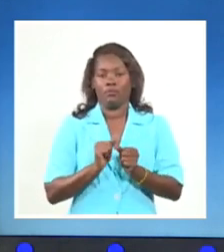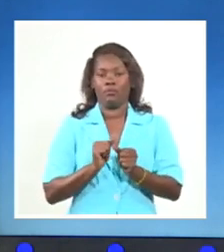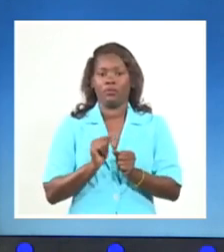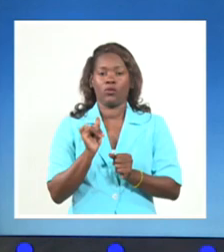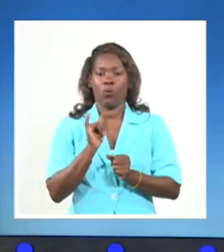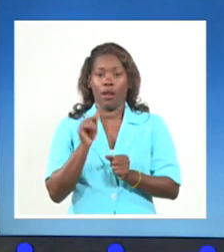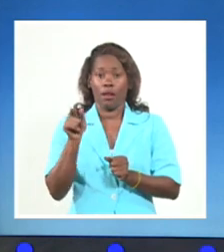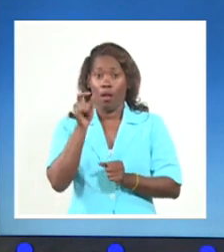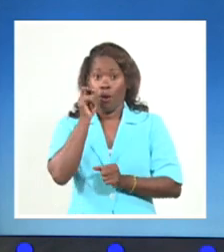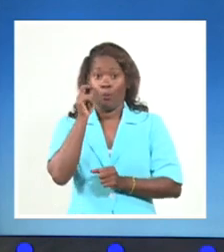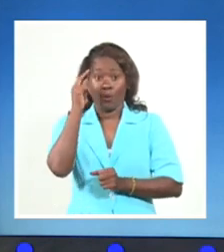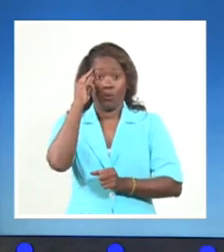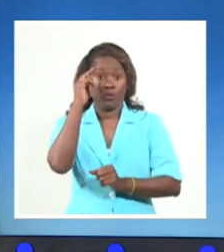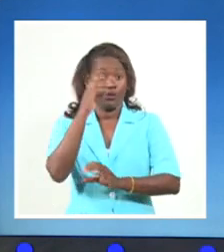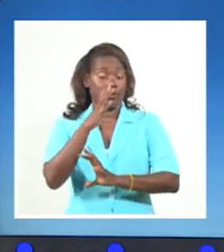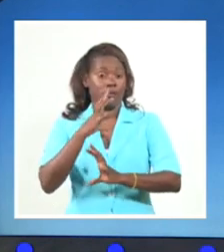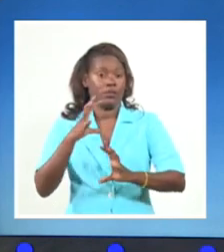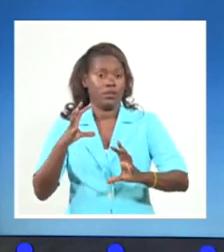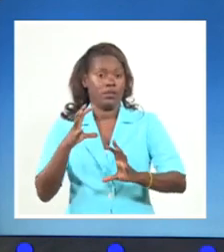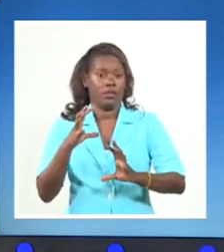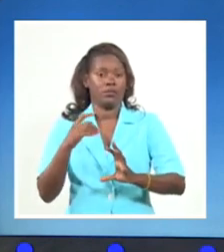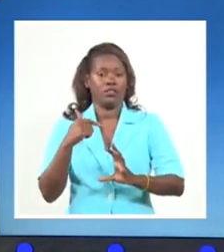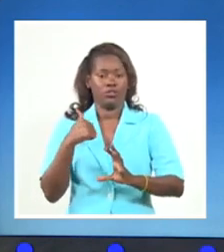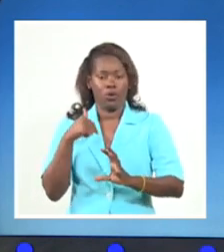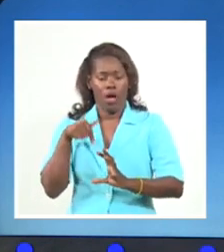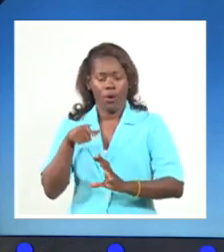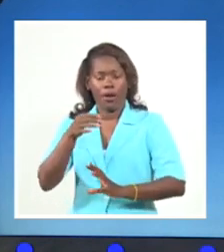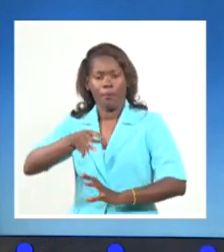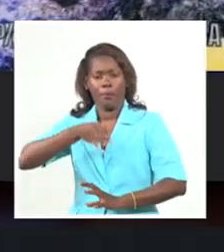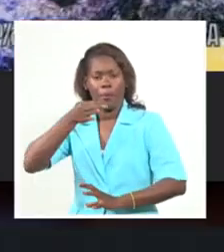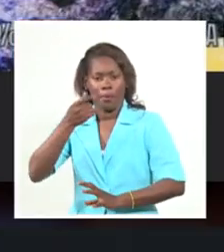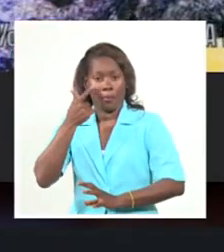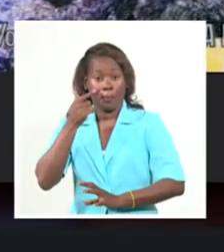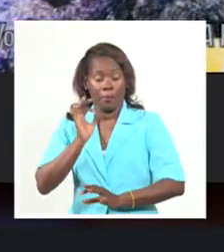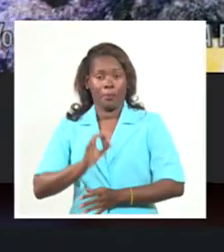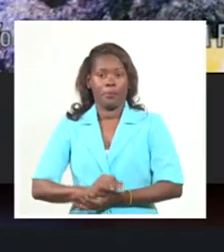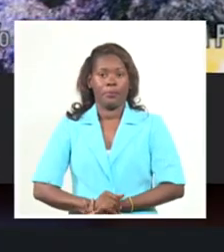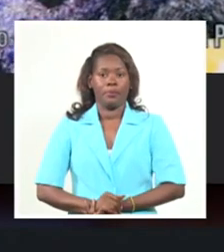decir, muy especial. De mi experiencia con él, aquí les cuento. Adelante.